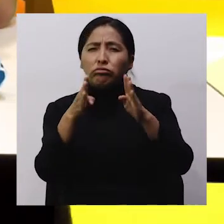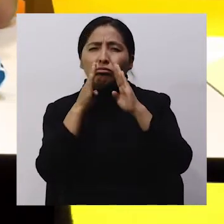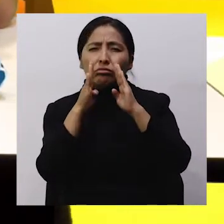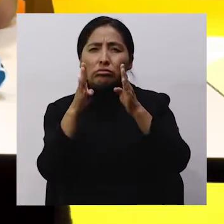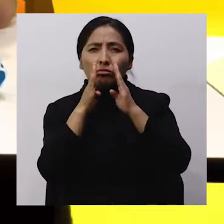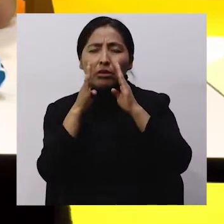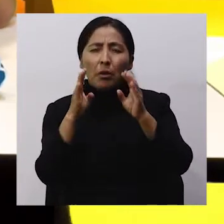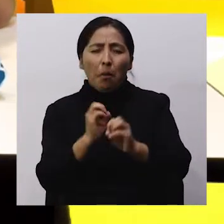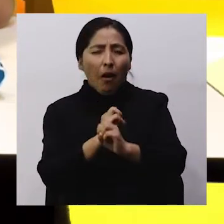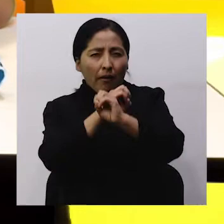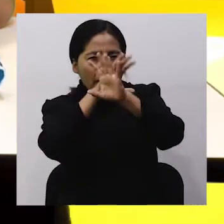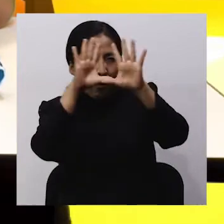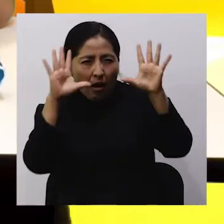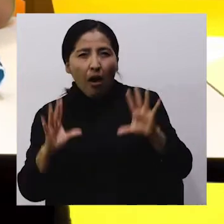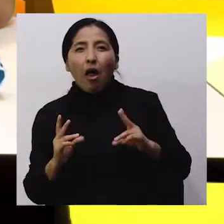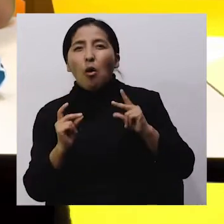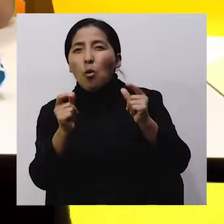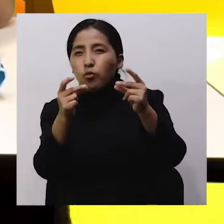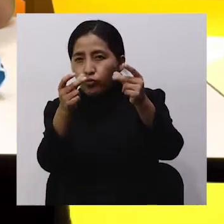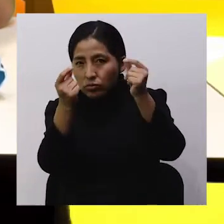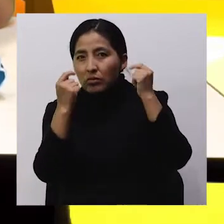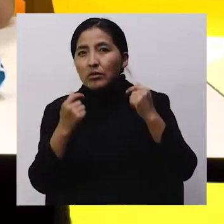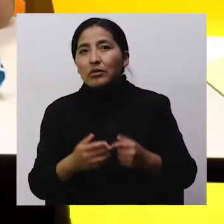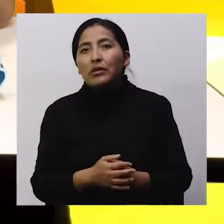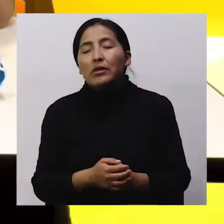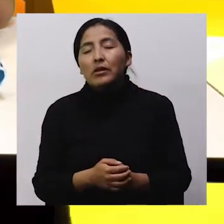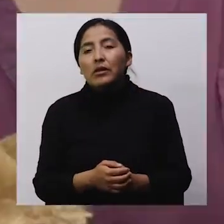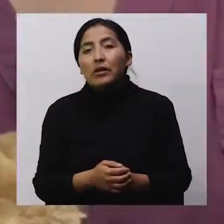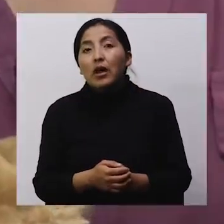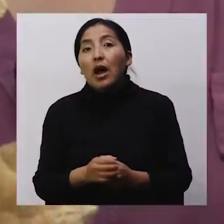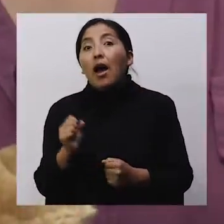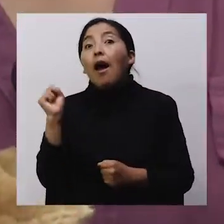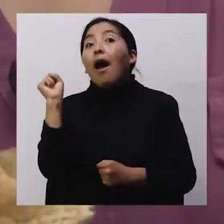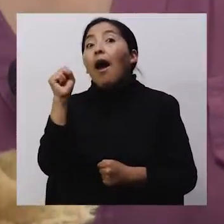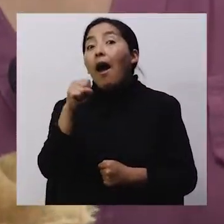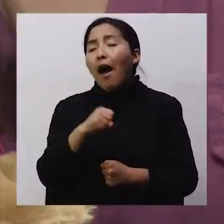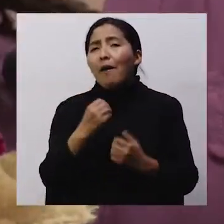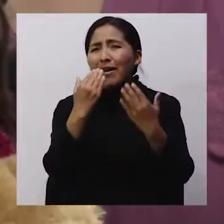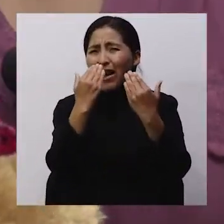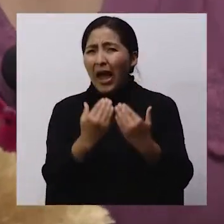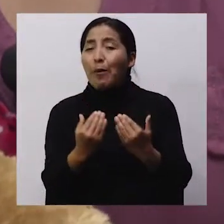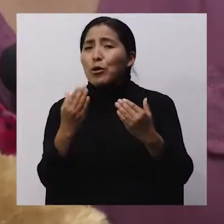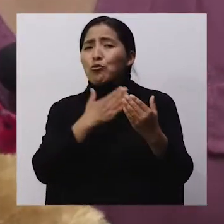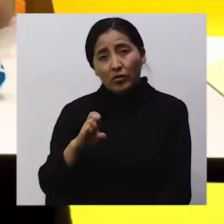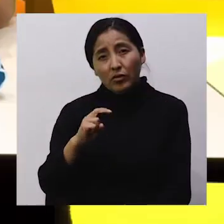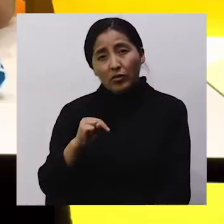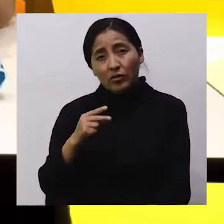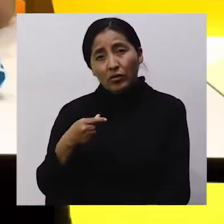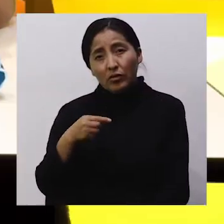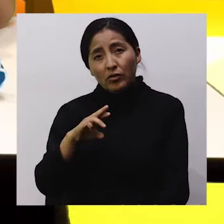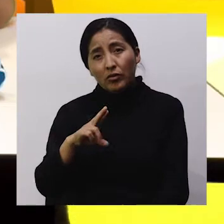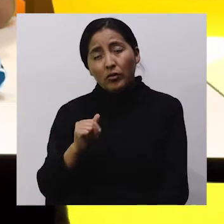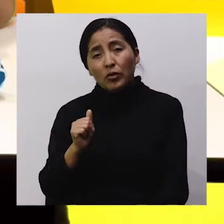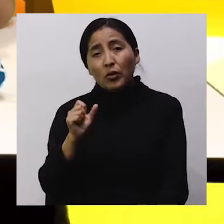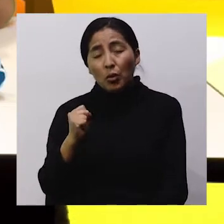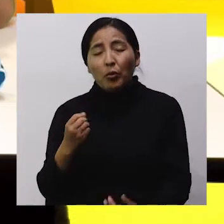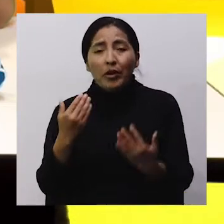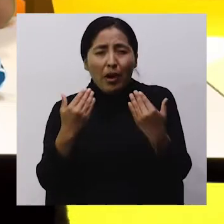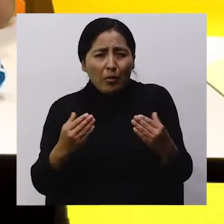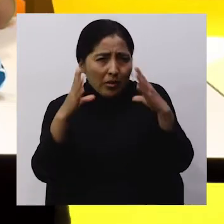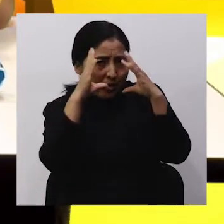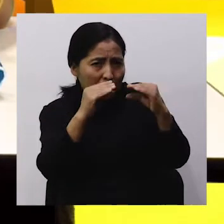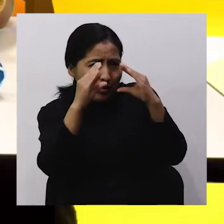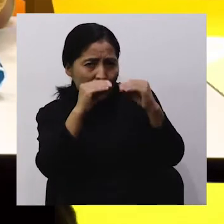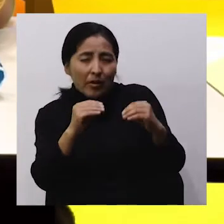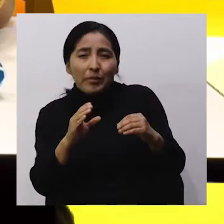más claridad, Mayita ¡Oh! Profe, enséñanos algunas trabalenguas Bien, aprendamos entonces, a ver,